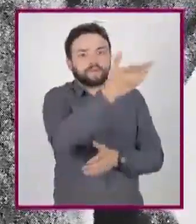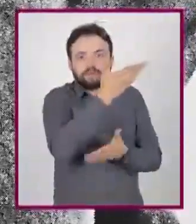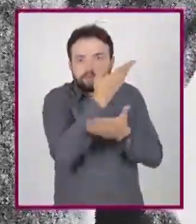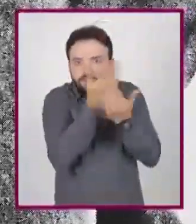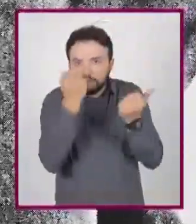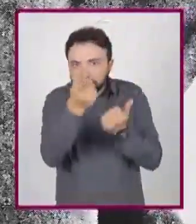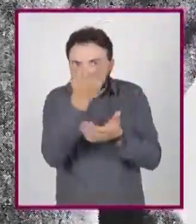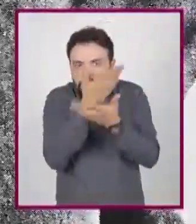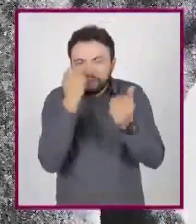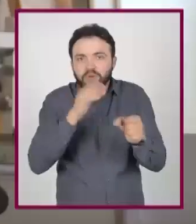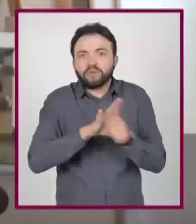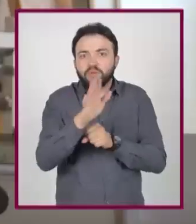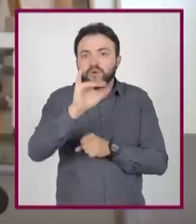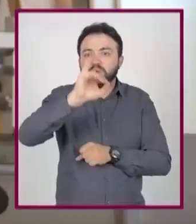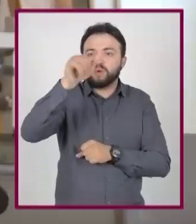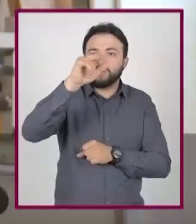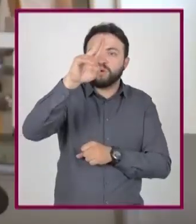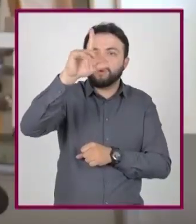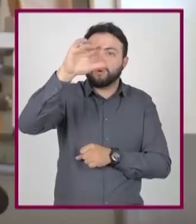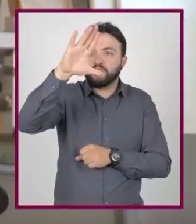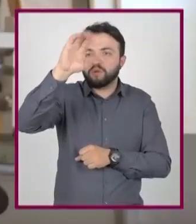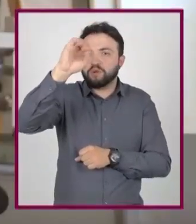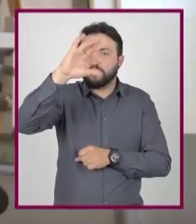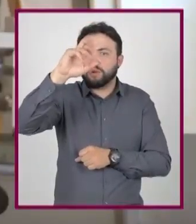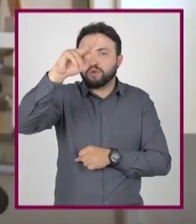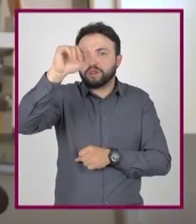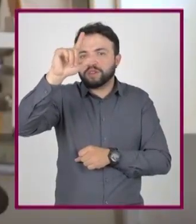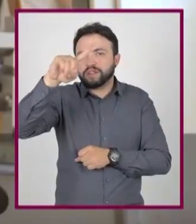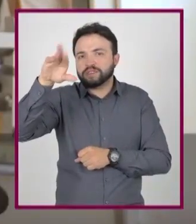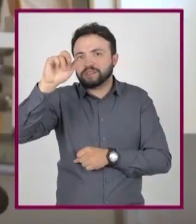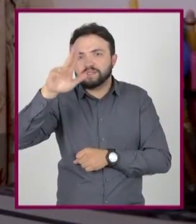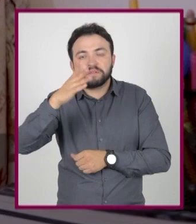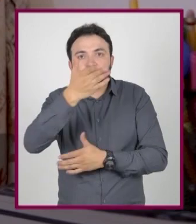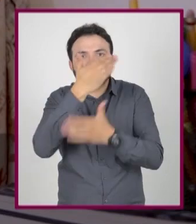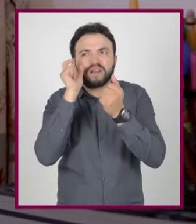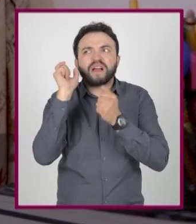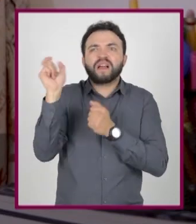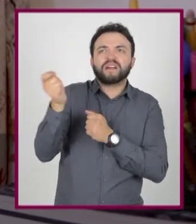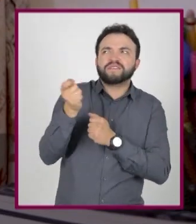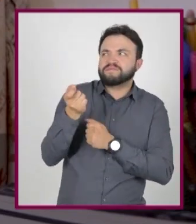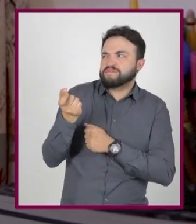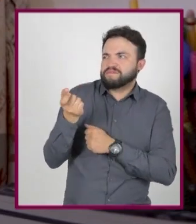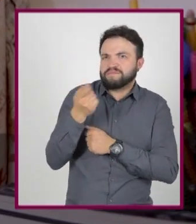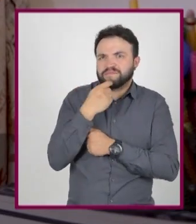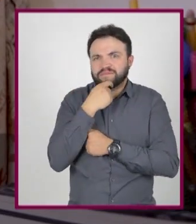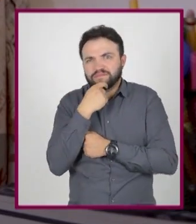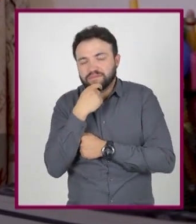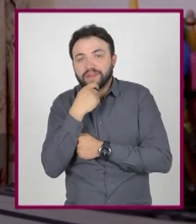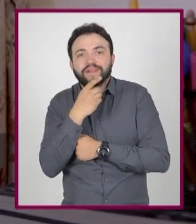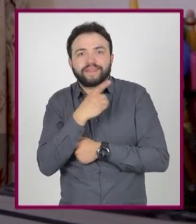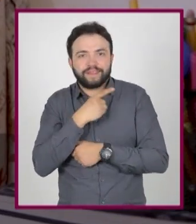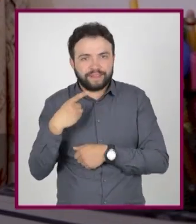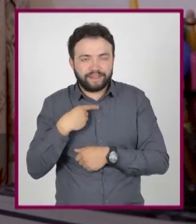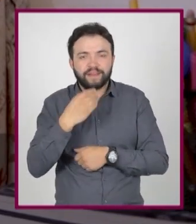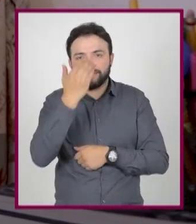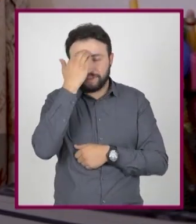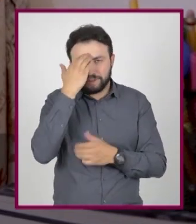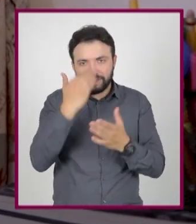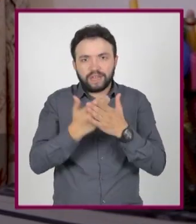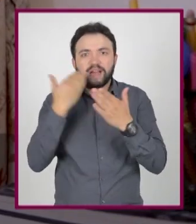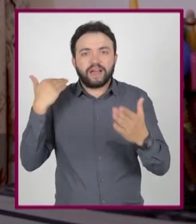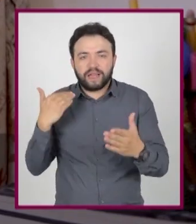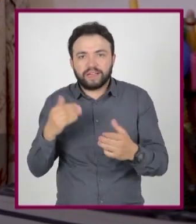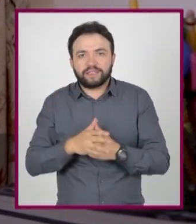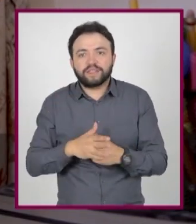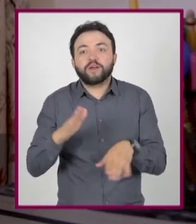entender elementos importantes del boom latinoamericano como corriente artística? ¿Por qué es importante conocer, antes de este